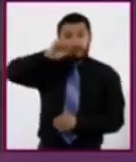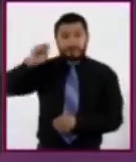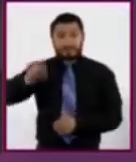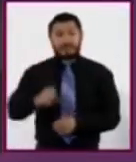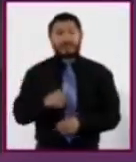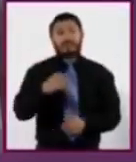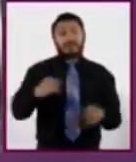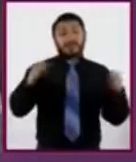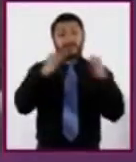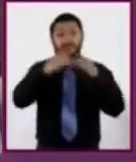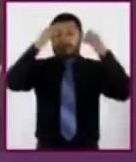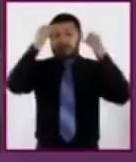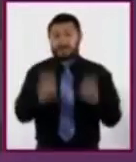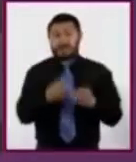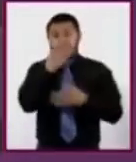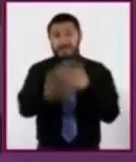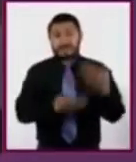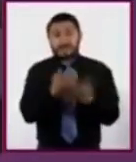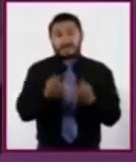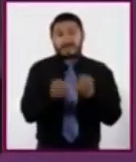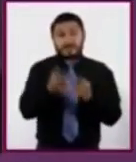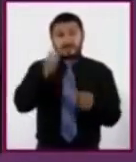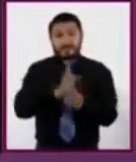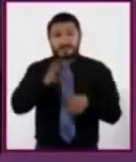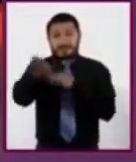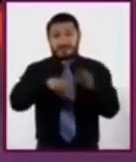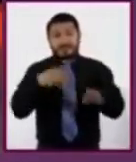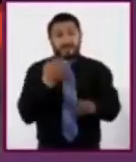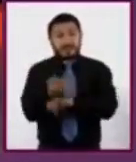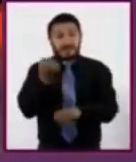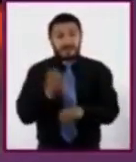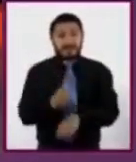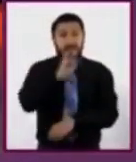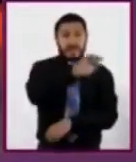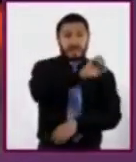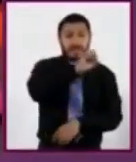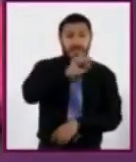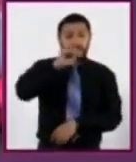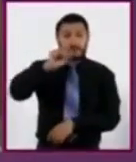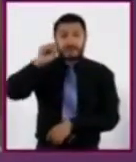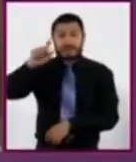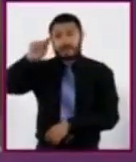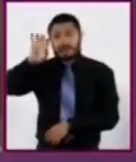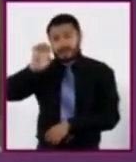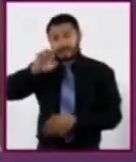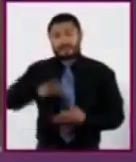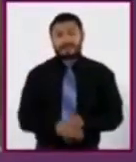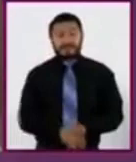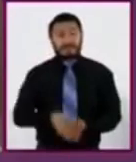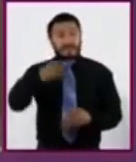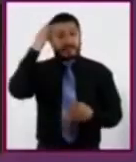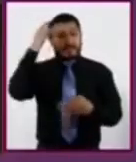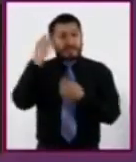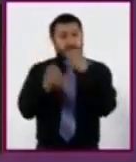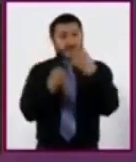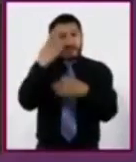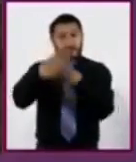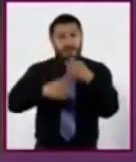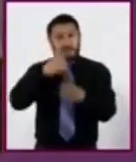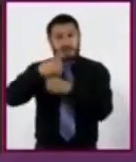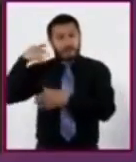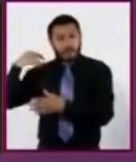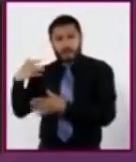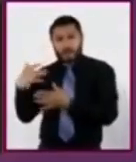Instituto de Seguridad y Servicios Sociales de los Trabajadores del Estado, ISTE. En los últimos años se ha